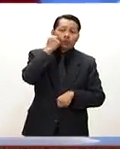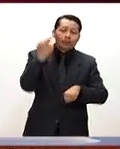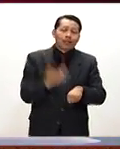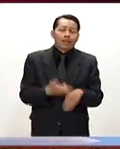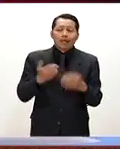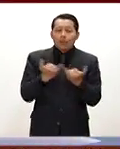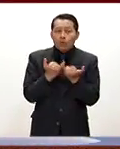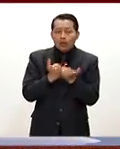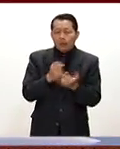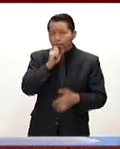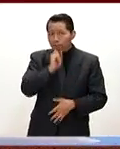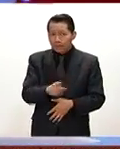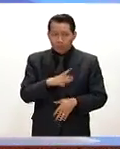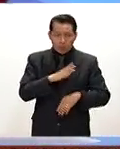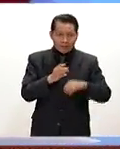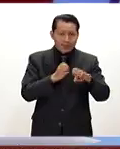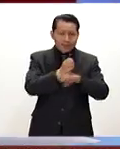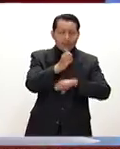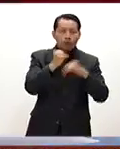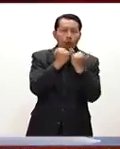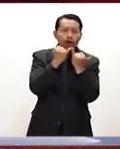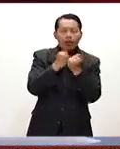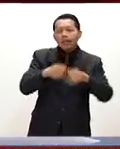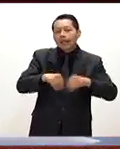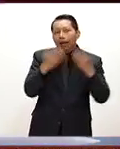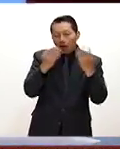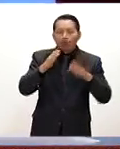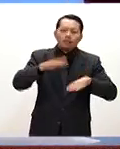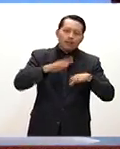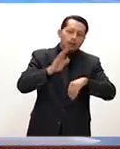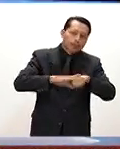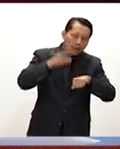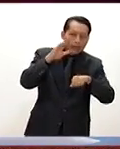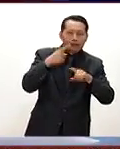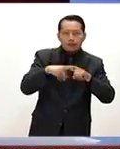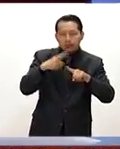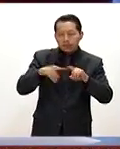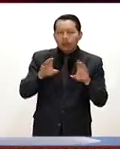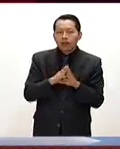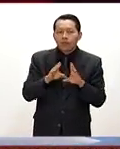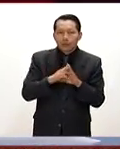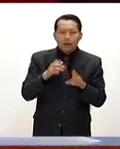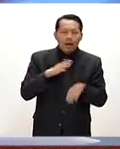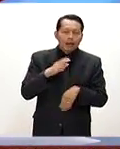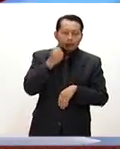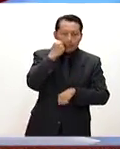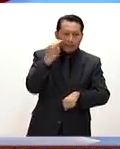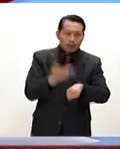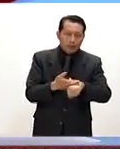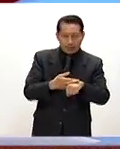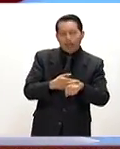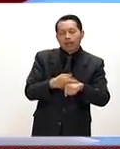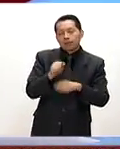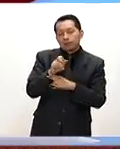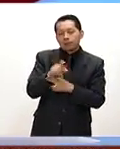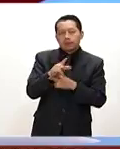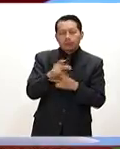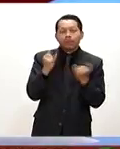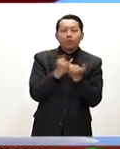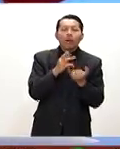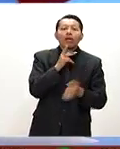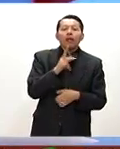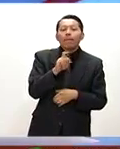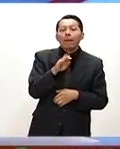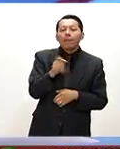del Estado, obviamente unas más que otras, entre ellas la Secretaría de Educación Pública, entre ellas también Pemex, que se va a ver